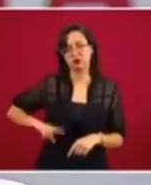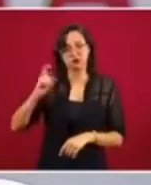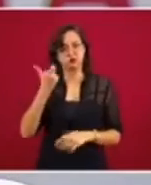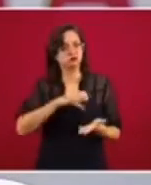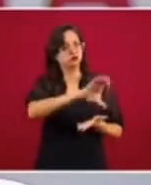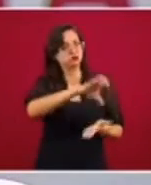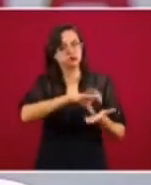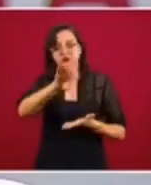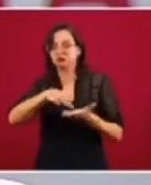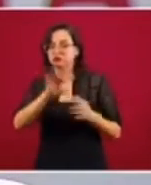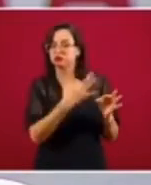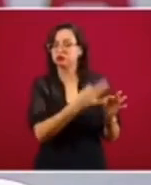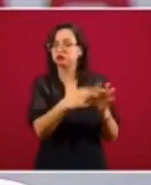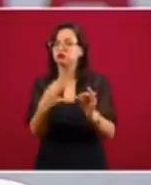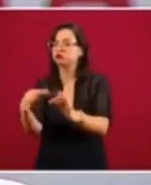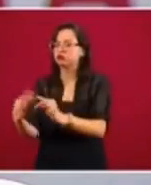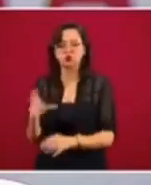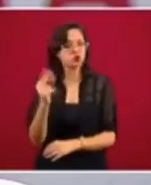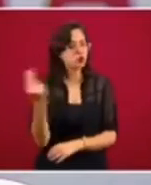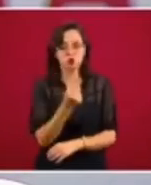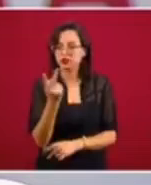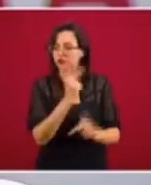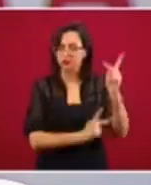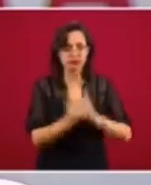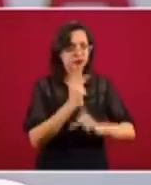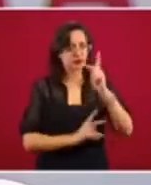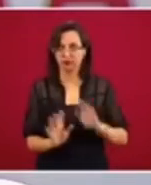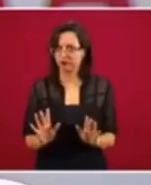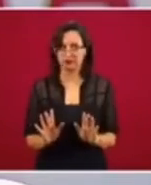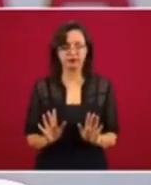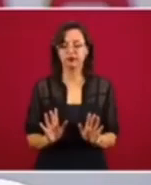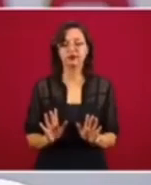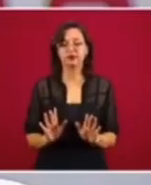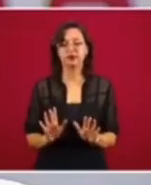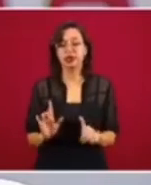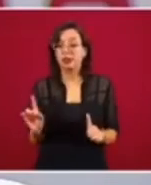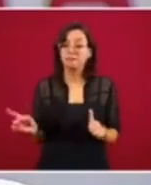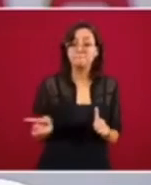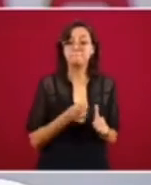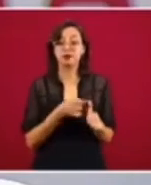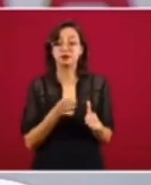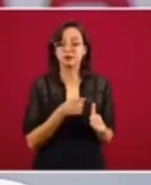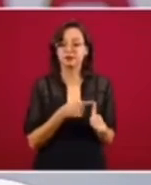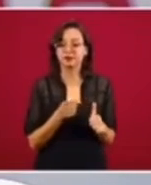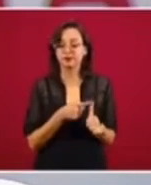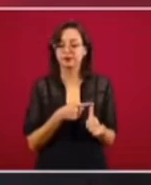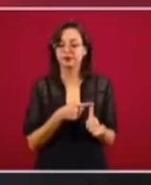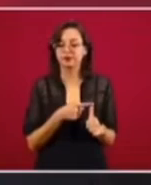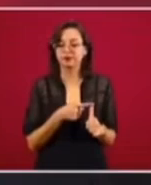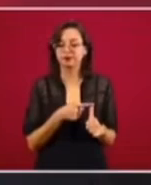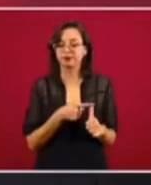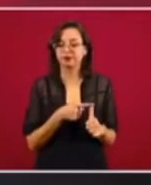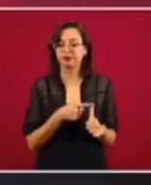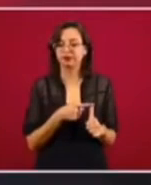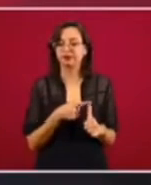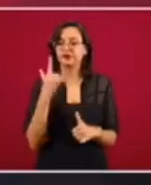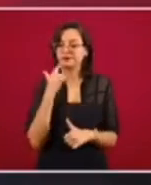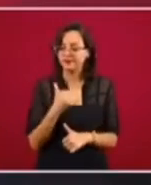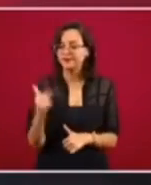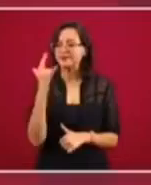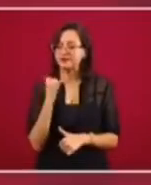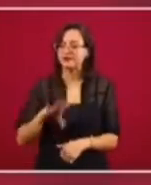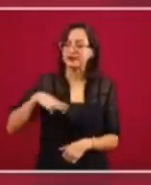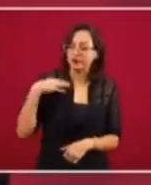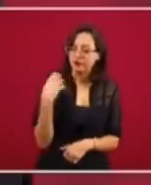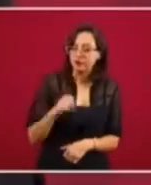sus participaciones. Entonces, que primero, antes de recurrir a un crédito, que hagan un esfuerzo